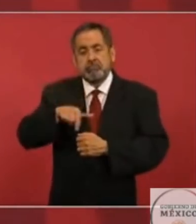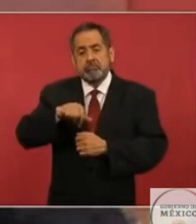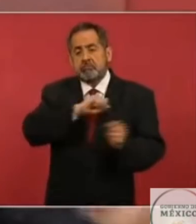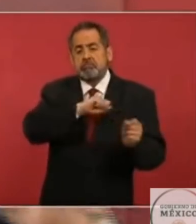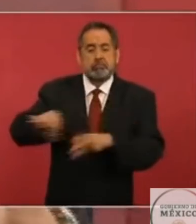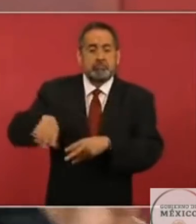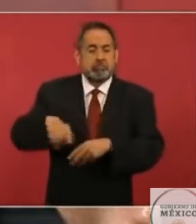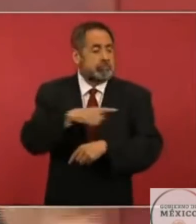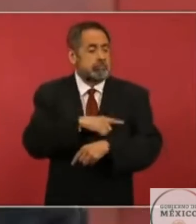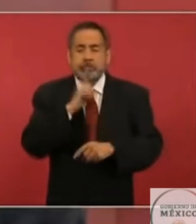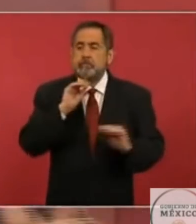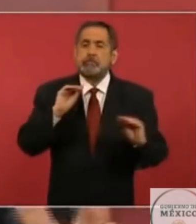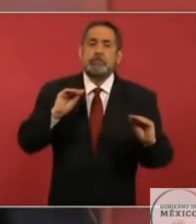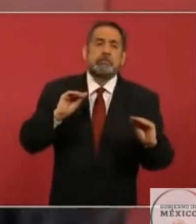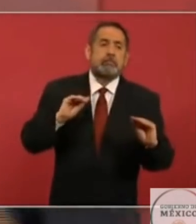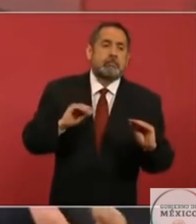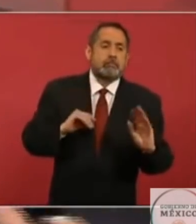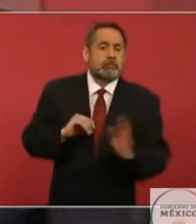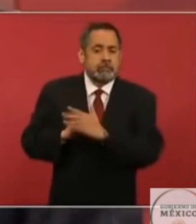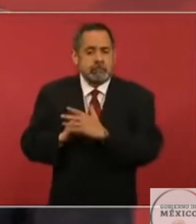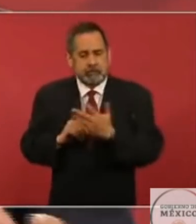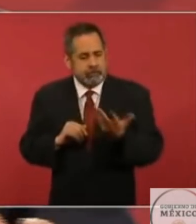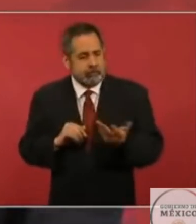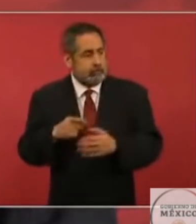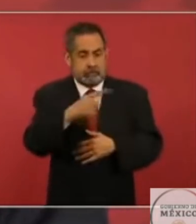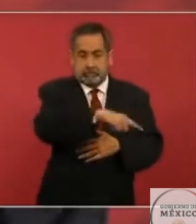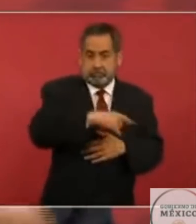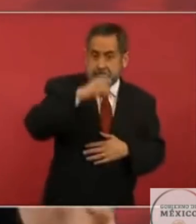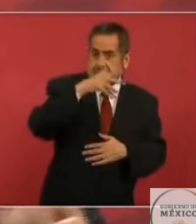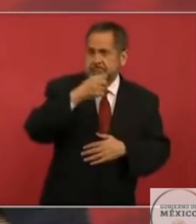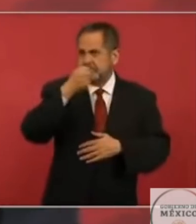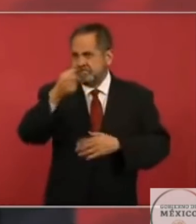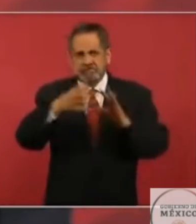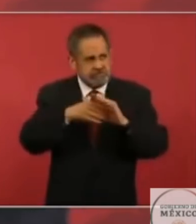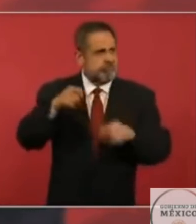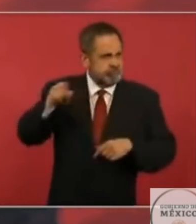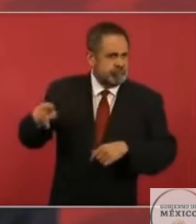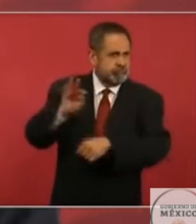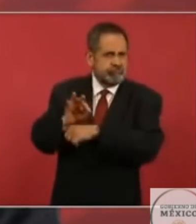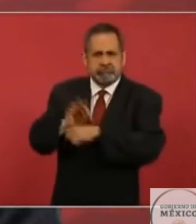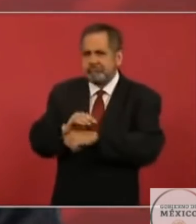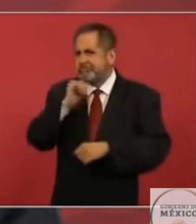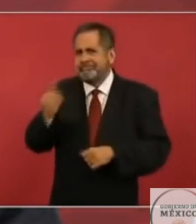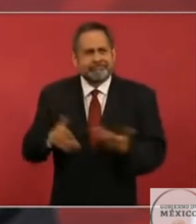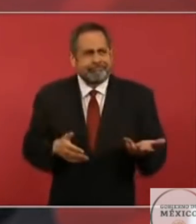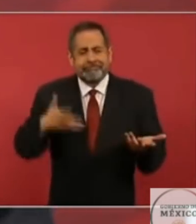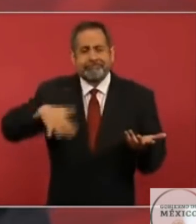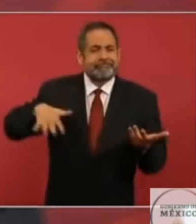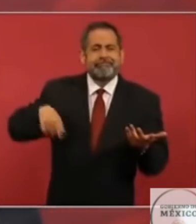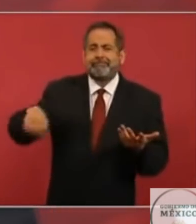silenció y no hubo protestas de nada, lo que decía aquí María Luisa,